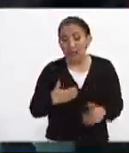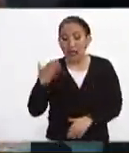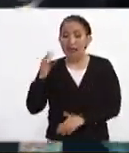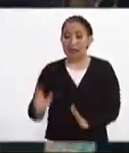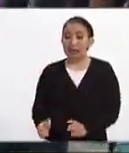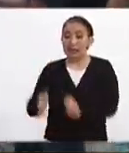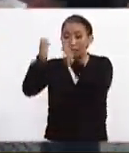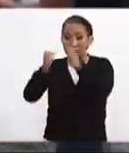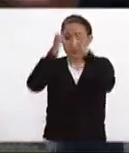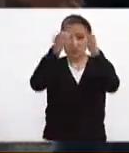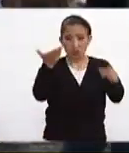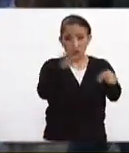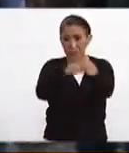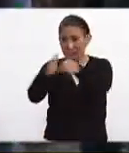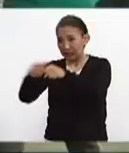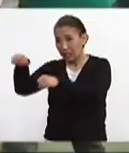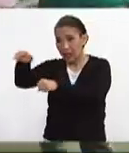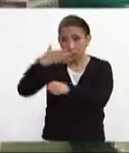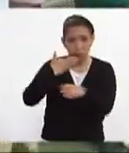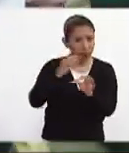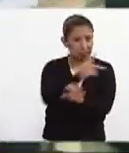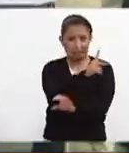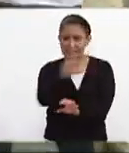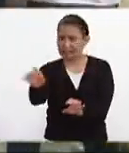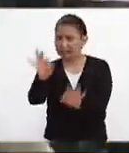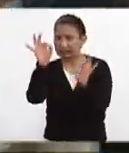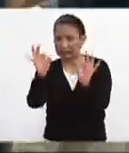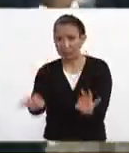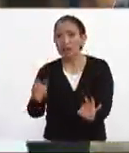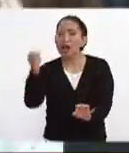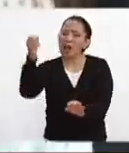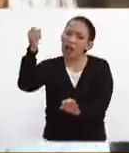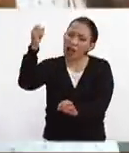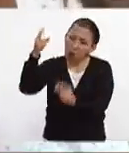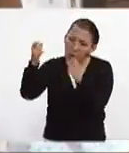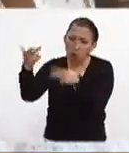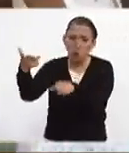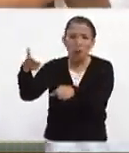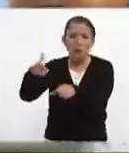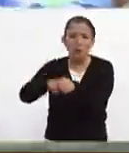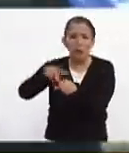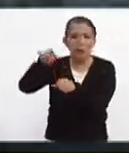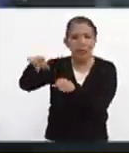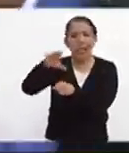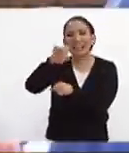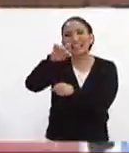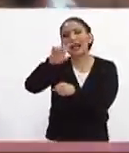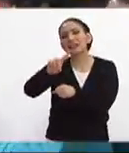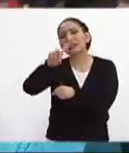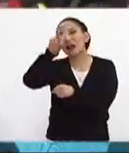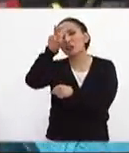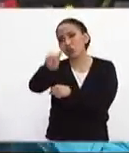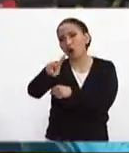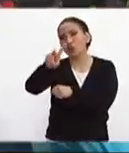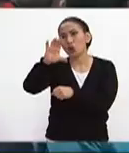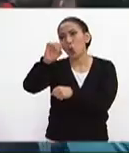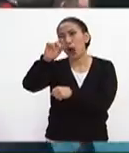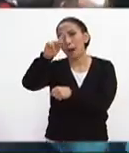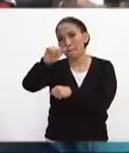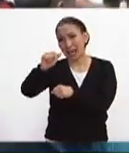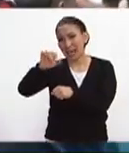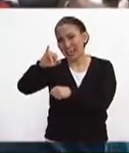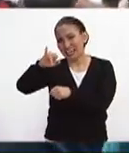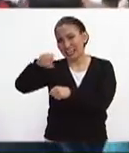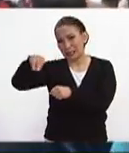la verdad es que está prácticamente funcionando todo tenemos algunos hospitales en la clínica treinta y dos de Cuapa del